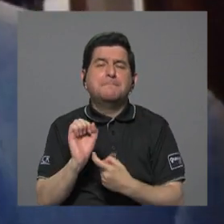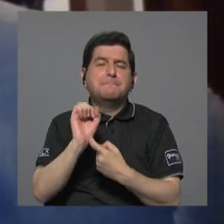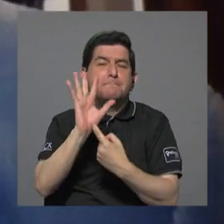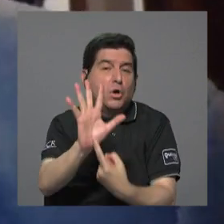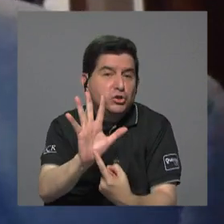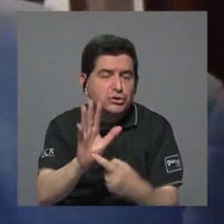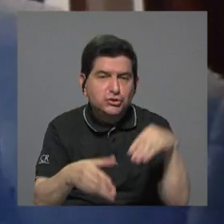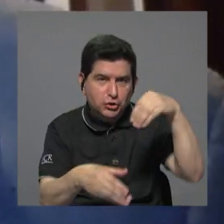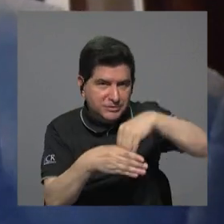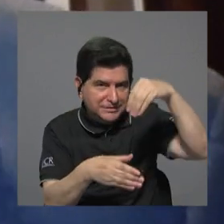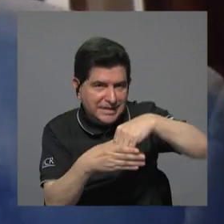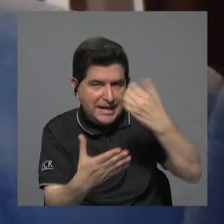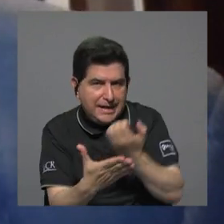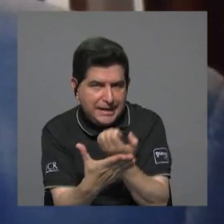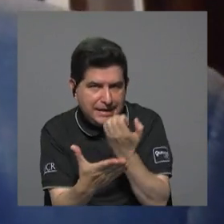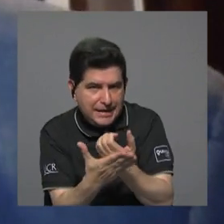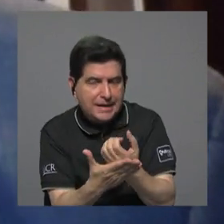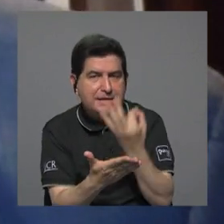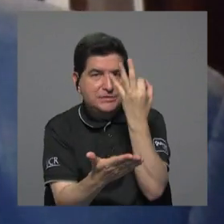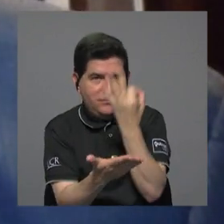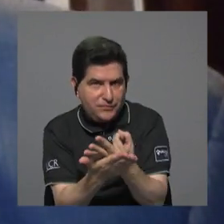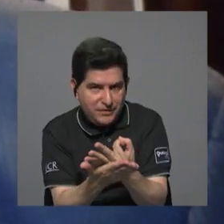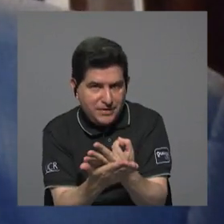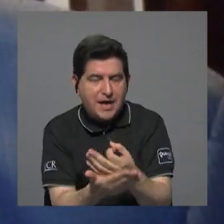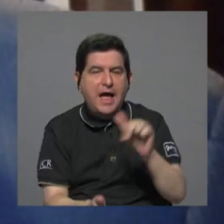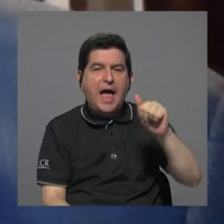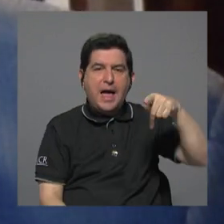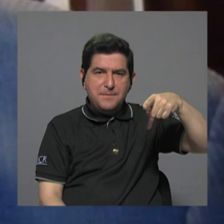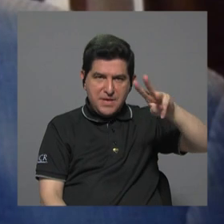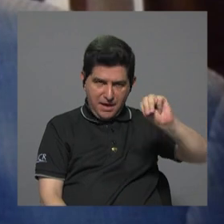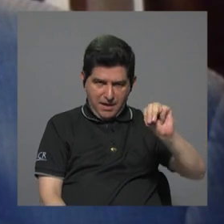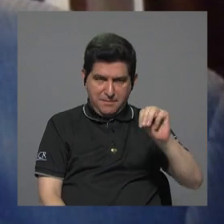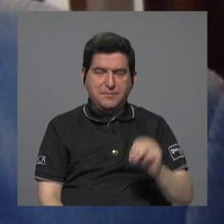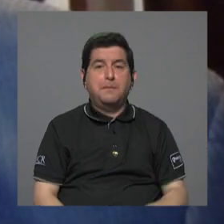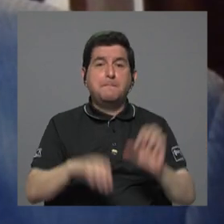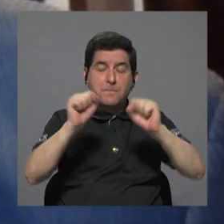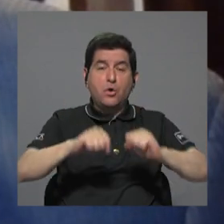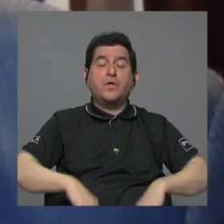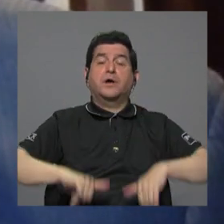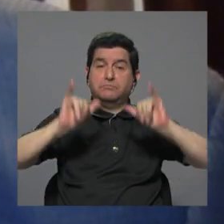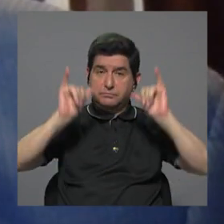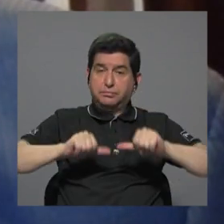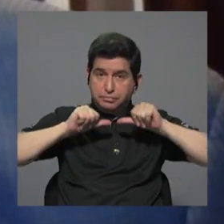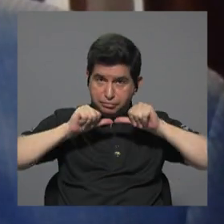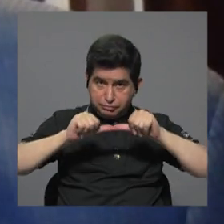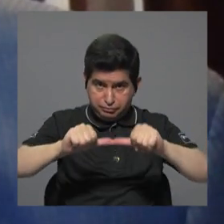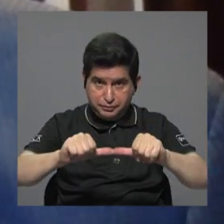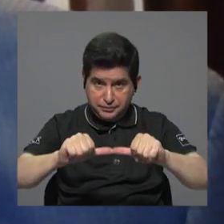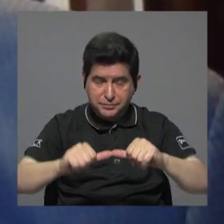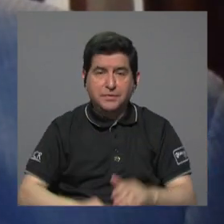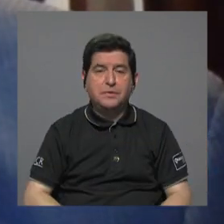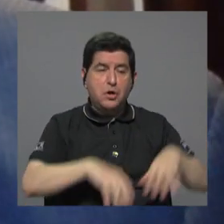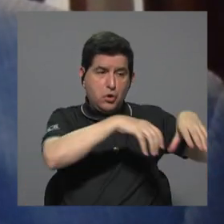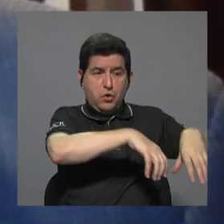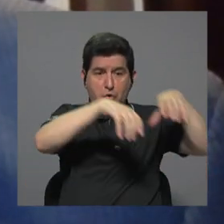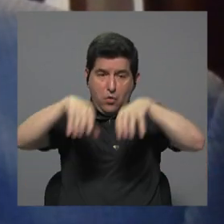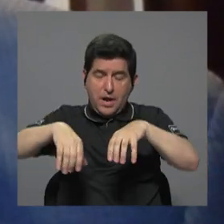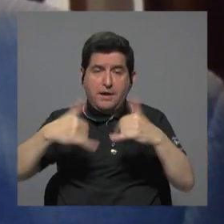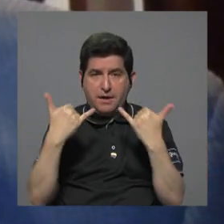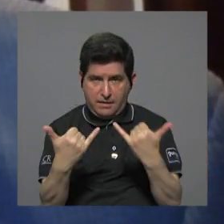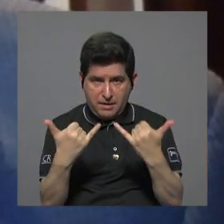de los ingresos financieros para que APM fuera sustentable con la carga que estamos